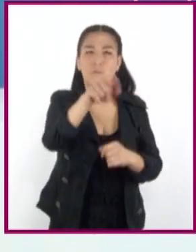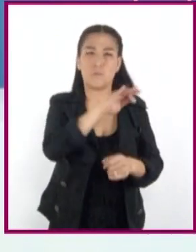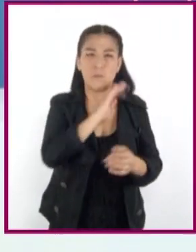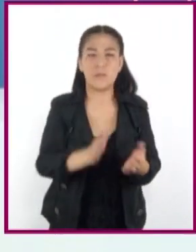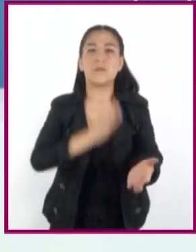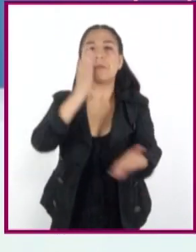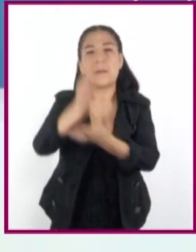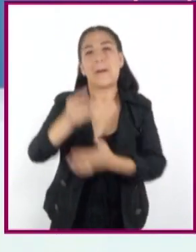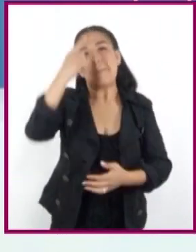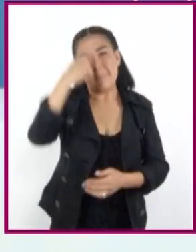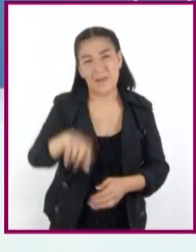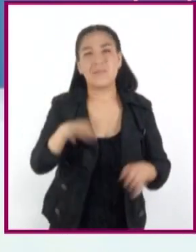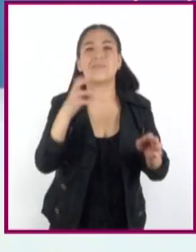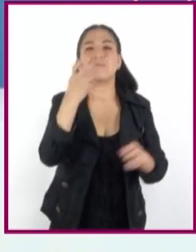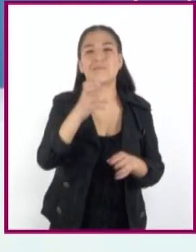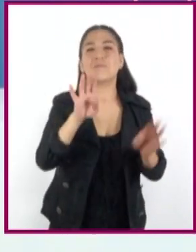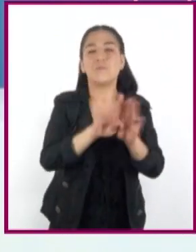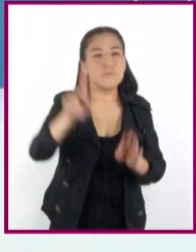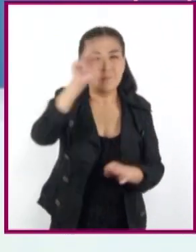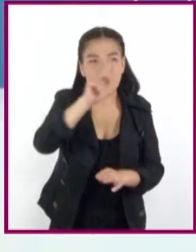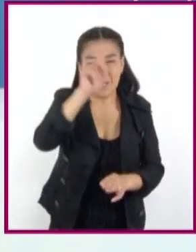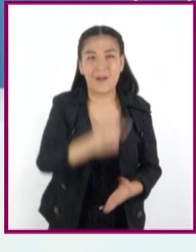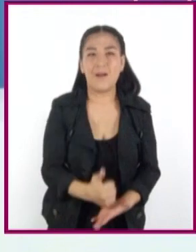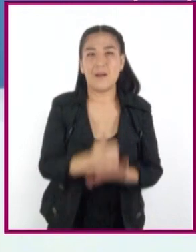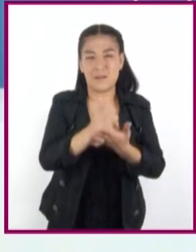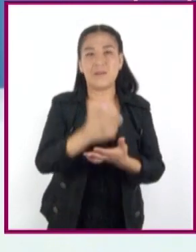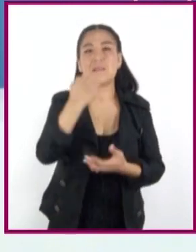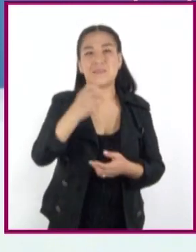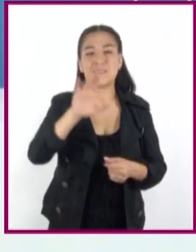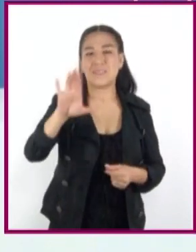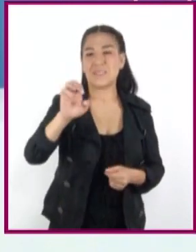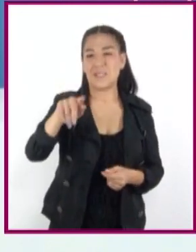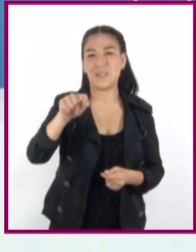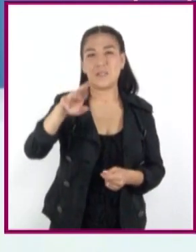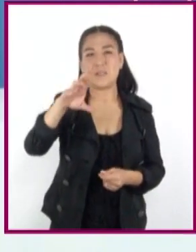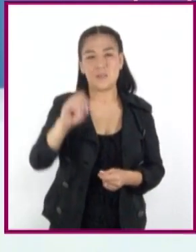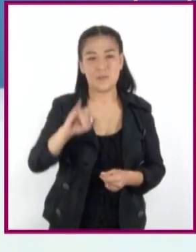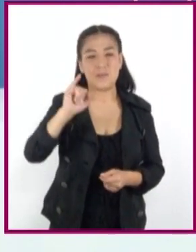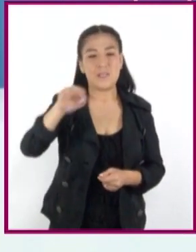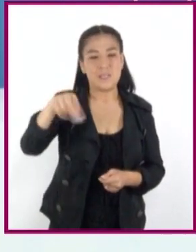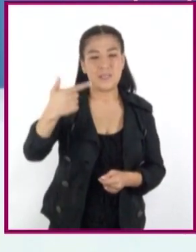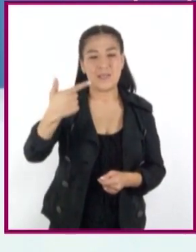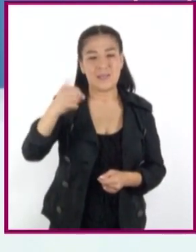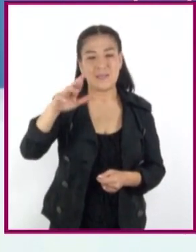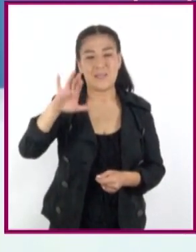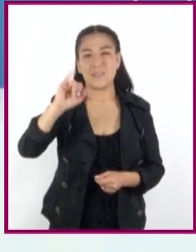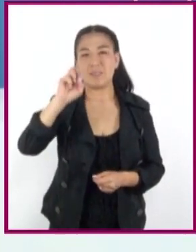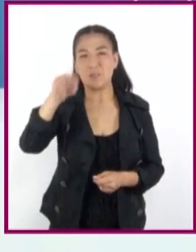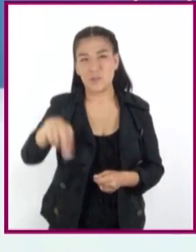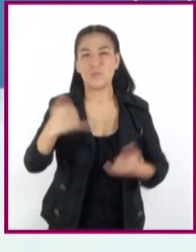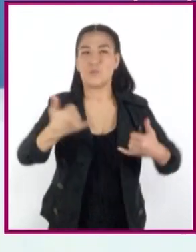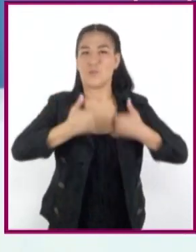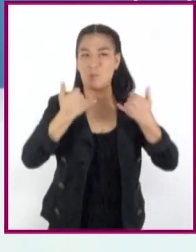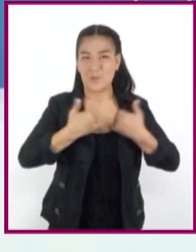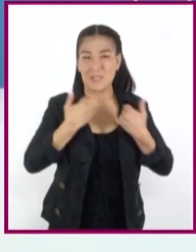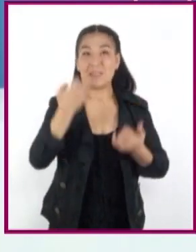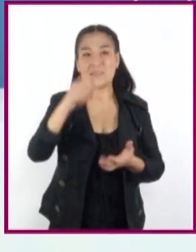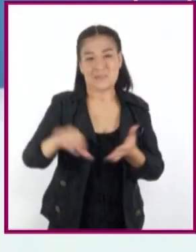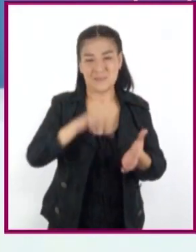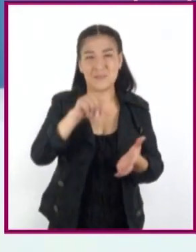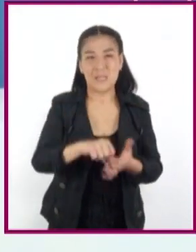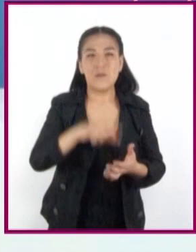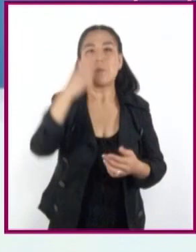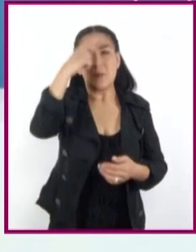para recibir orientación o ayuda son el Centro de Integración Juvenil CIJ. Esta institución les ayuda